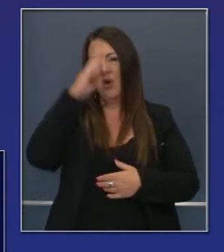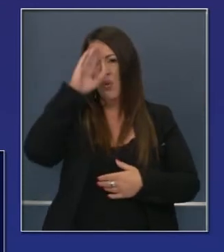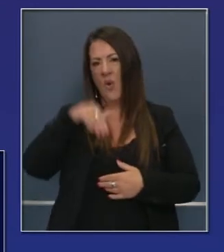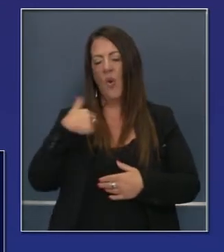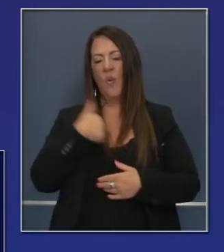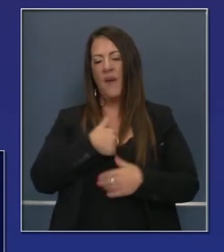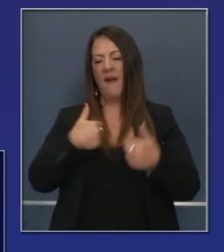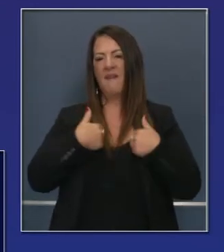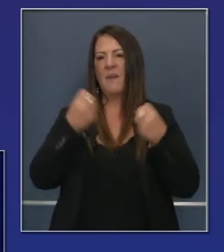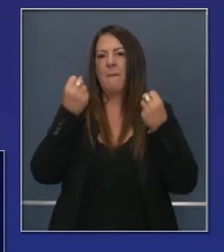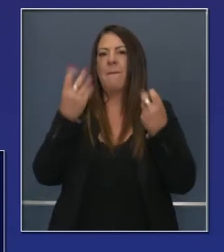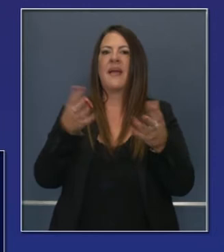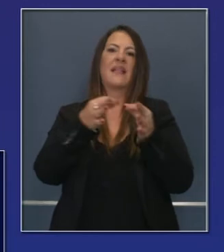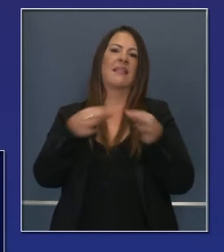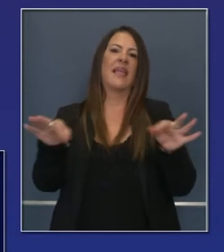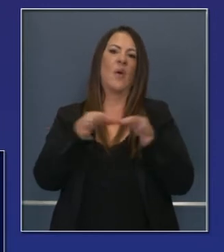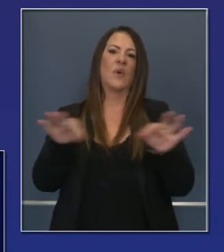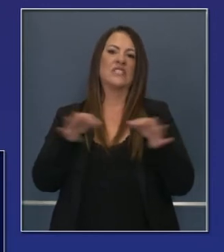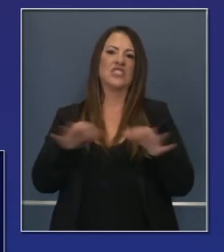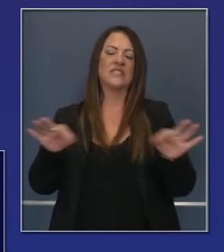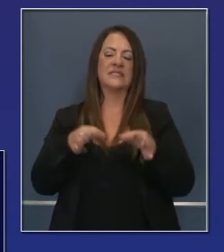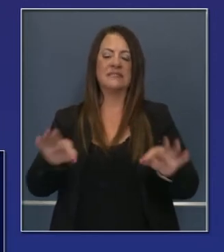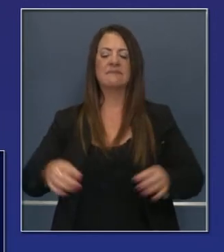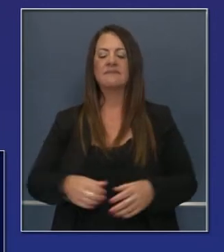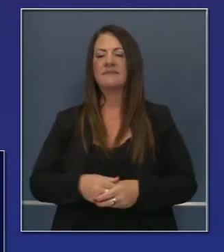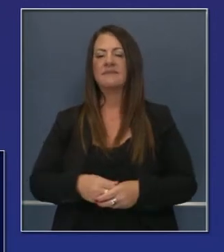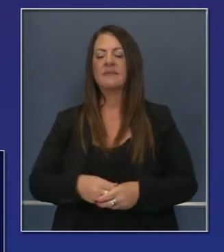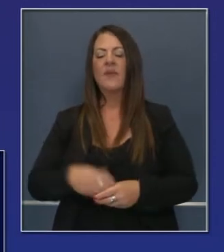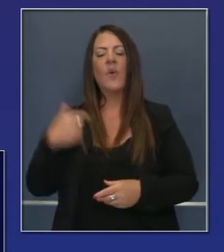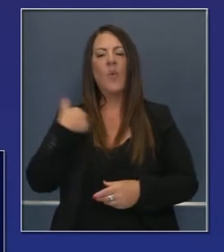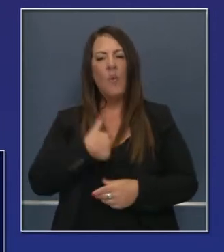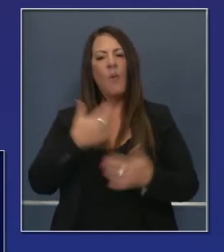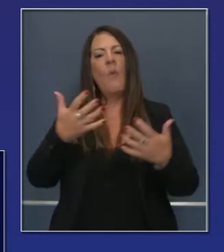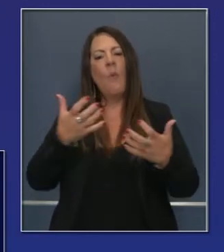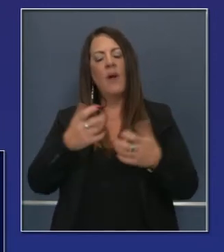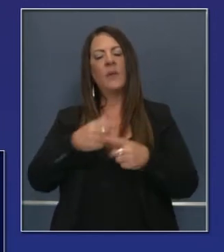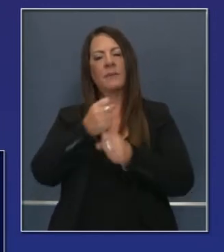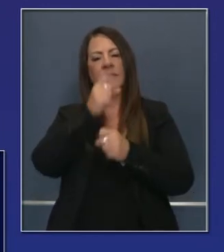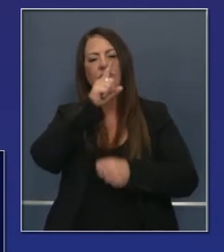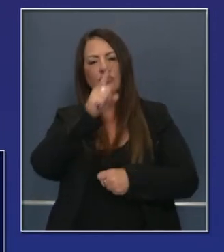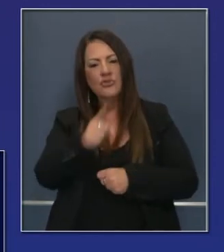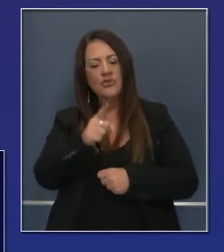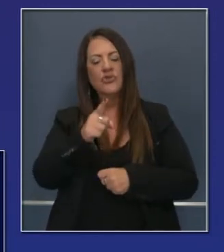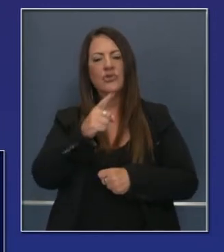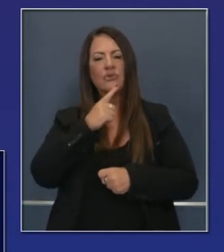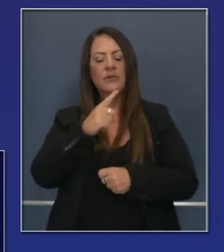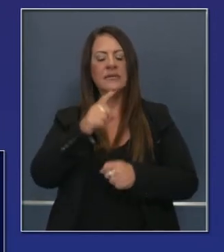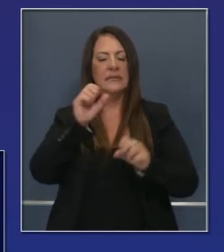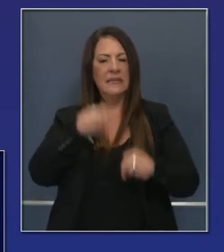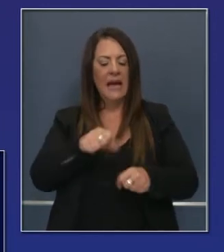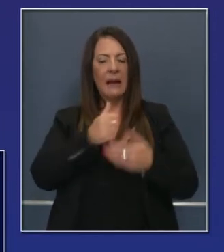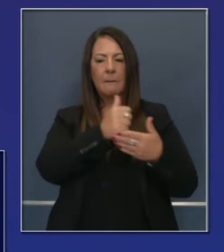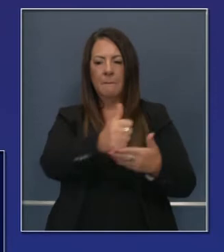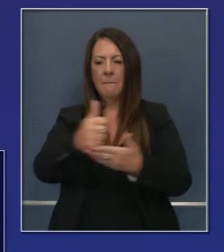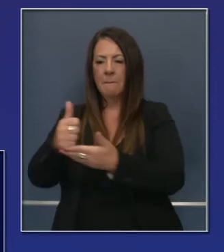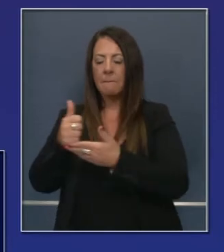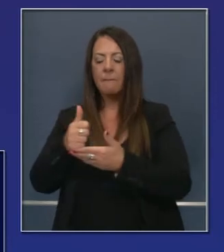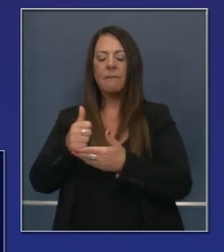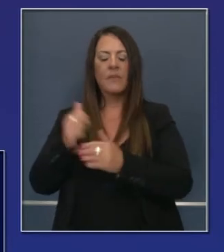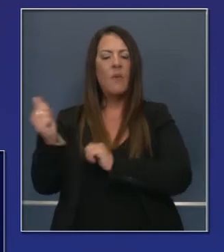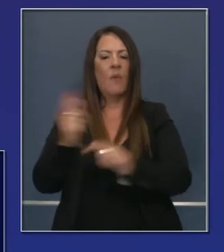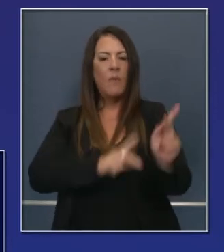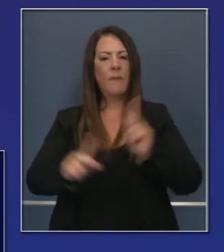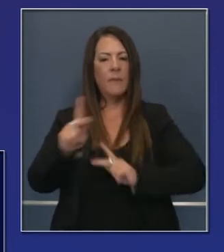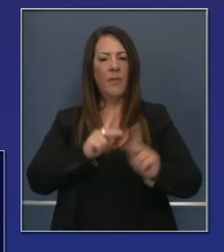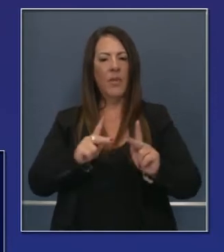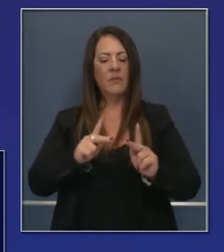reconocemos que hablamos muchos idiomas, a veces hablamos más allá y no nos entendemos por hablar más de la cuenta. Queremos asegurarnos de